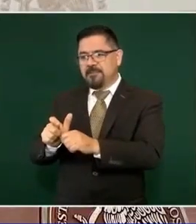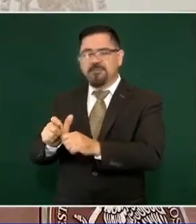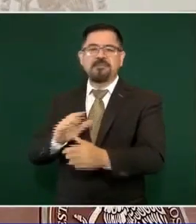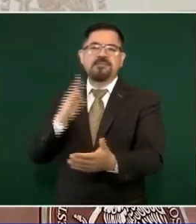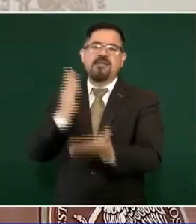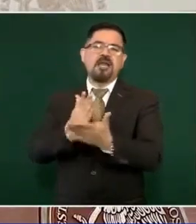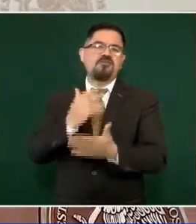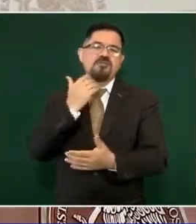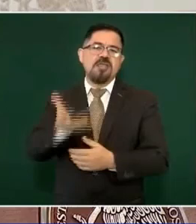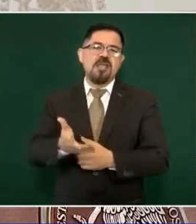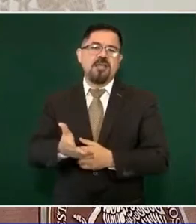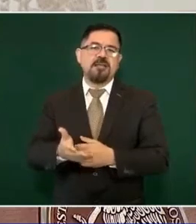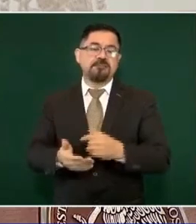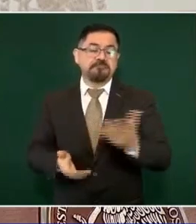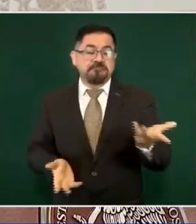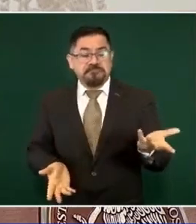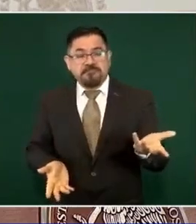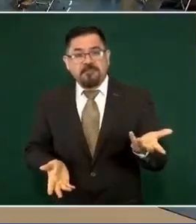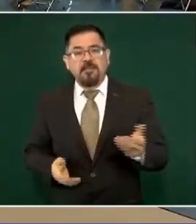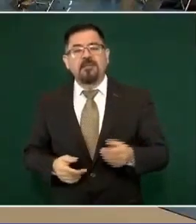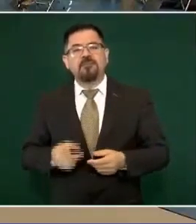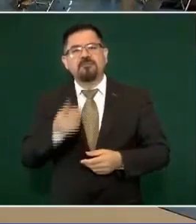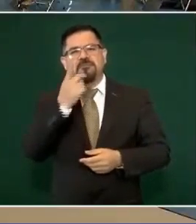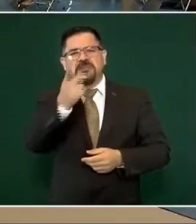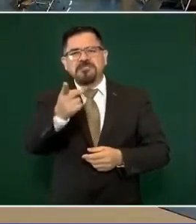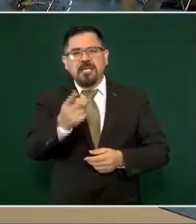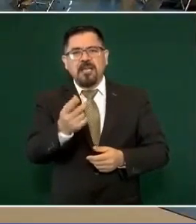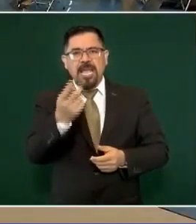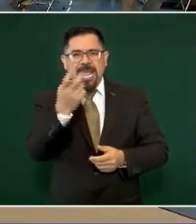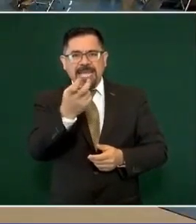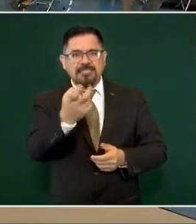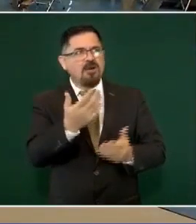Tú hablabas de que está ofreciendo ¿cuánto?